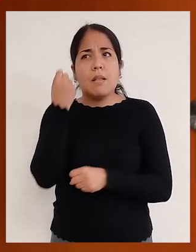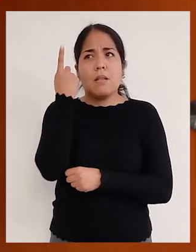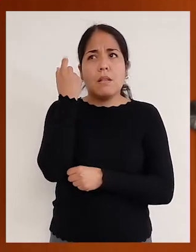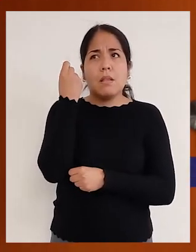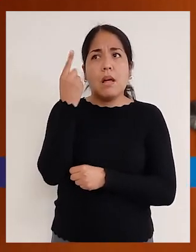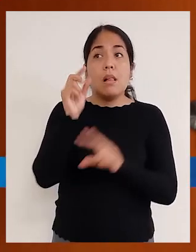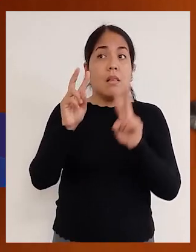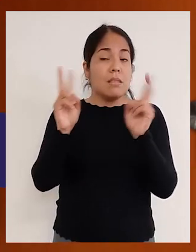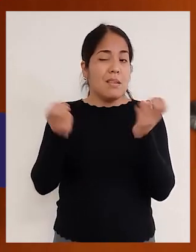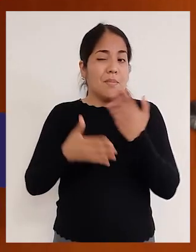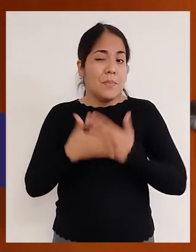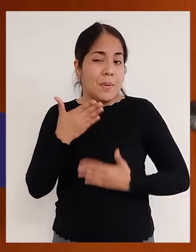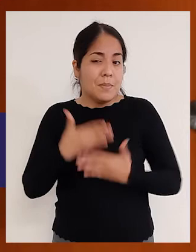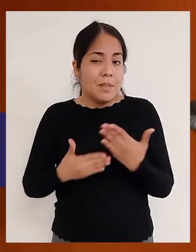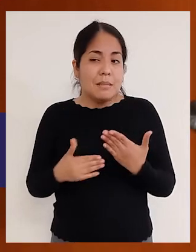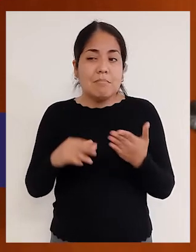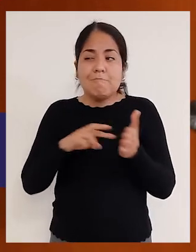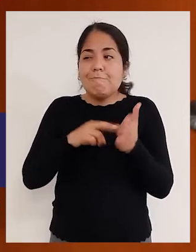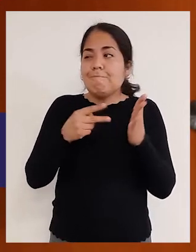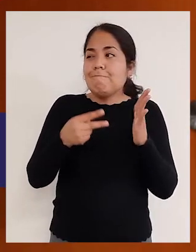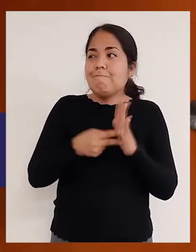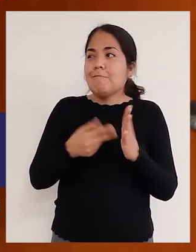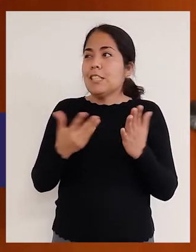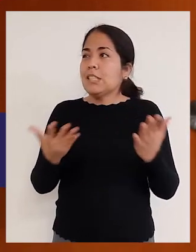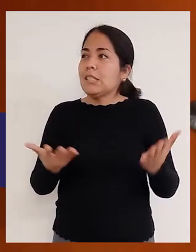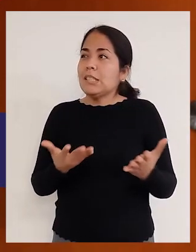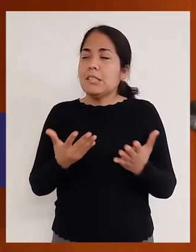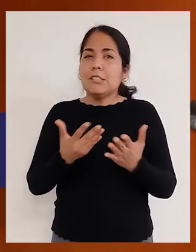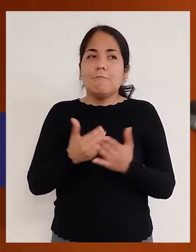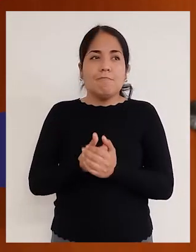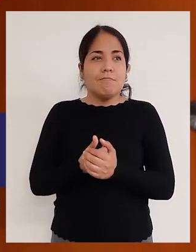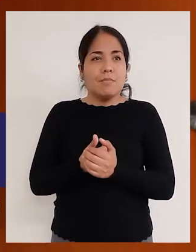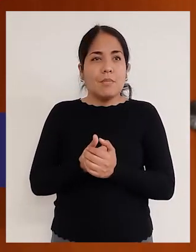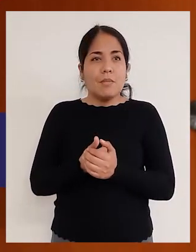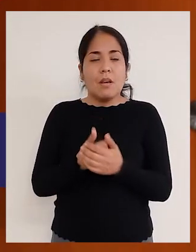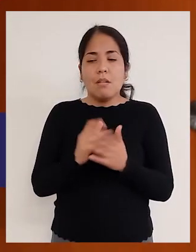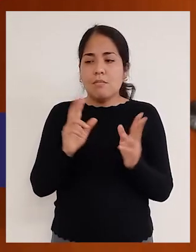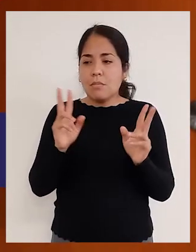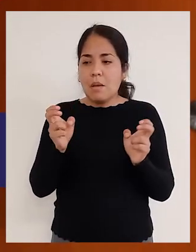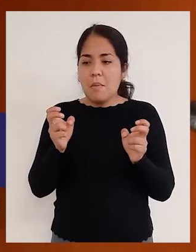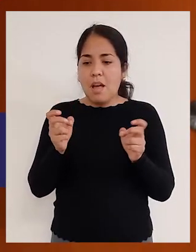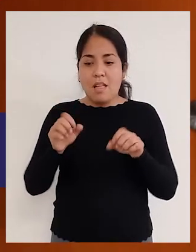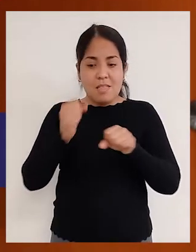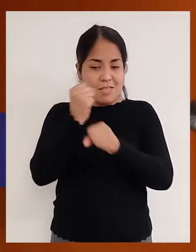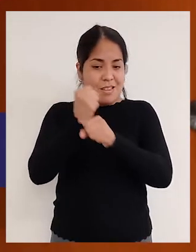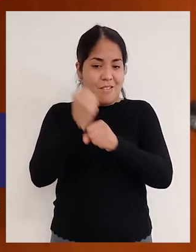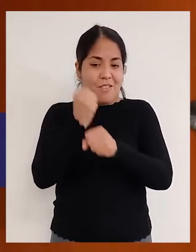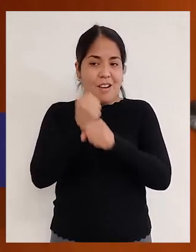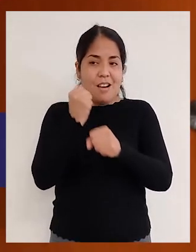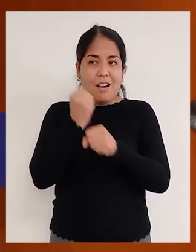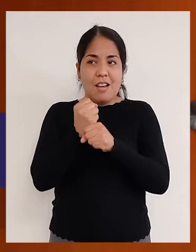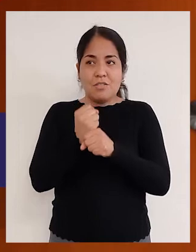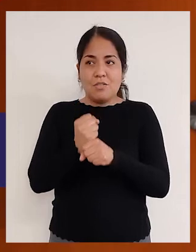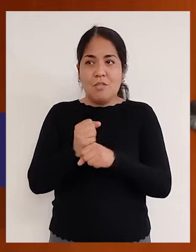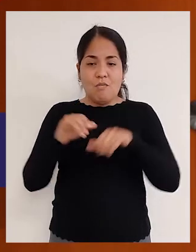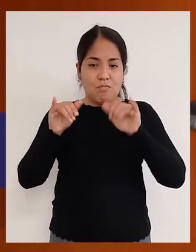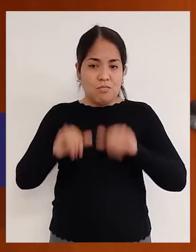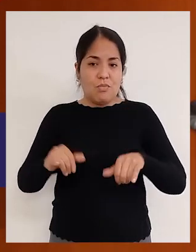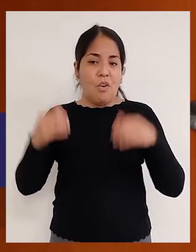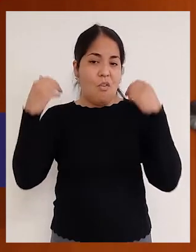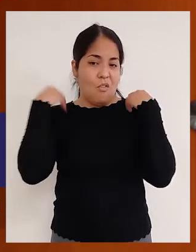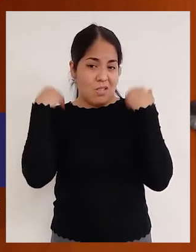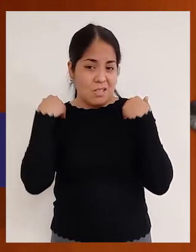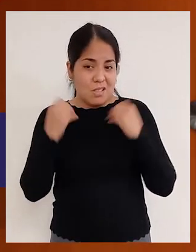debemos nosotros entender es que la temática en discapacidad no puede ser tomada exclusivamente desde una oficina, sino que debe